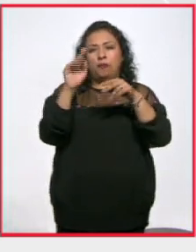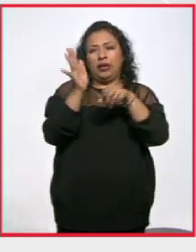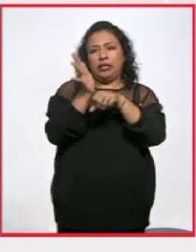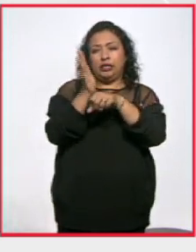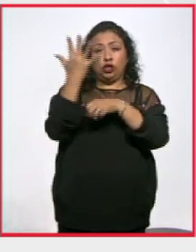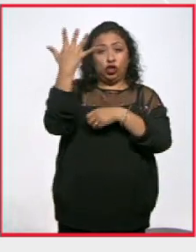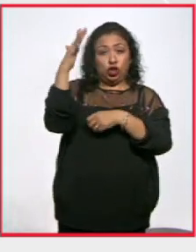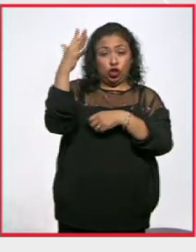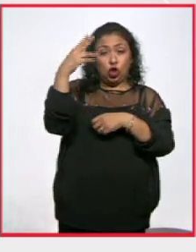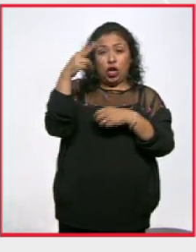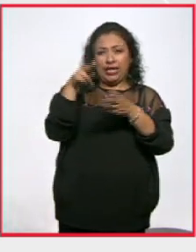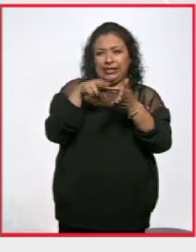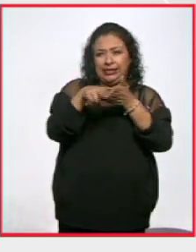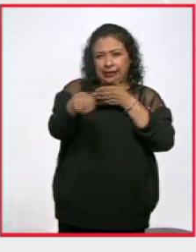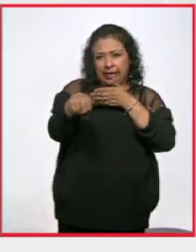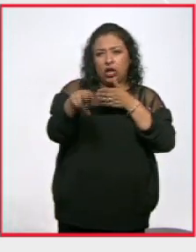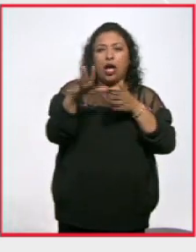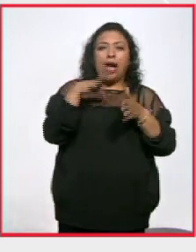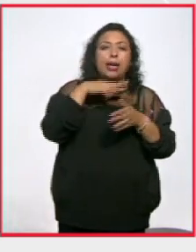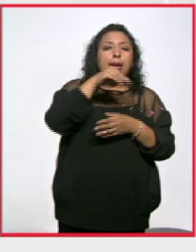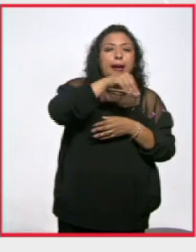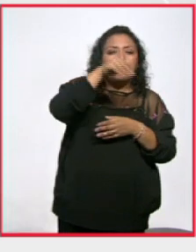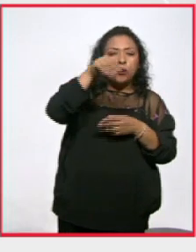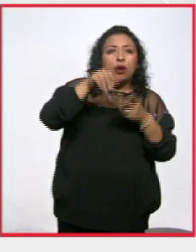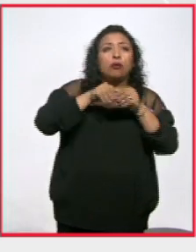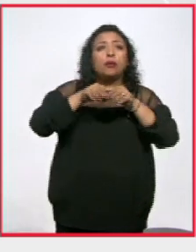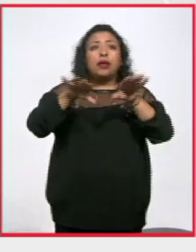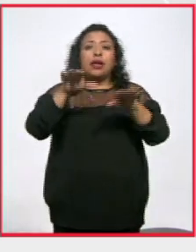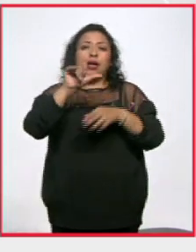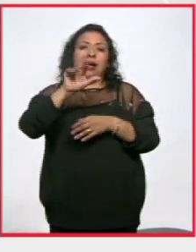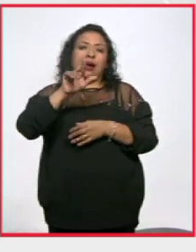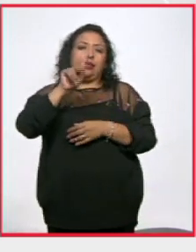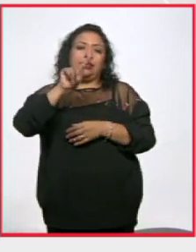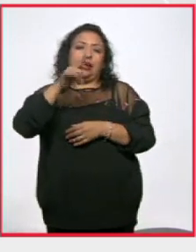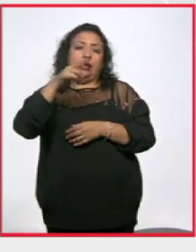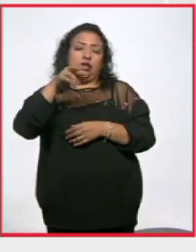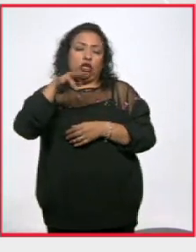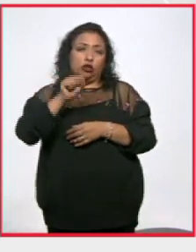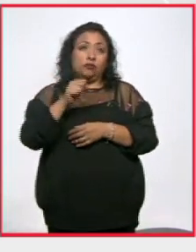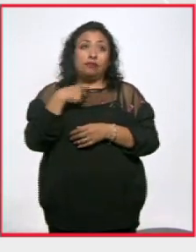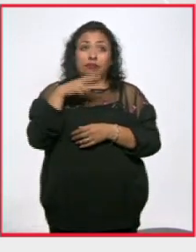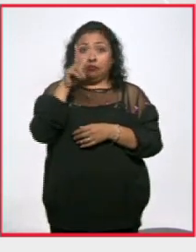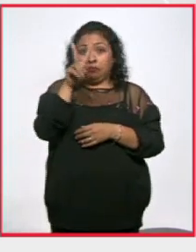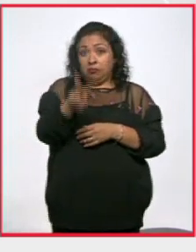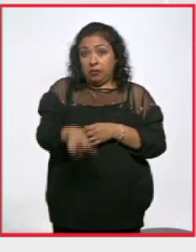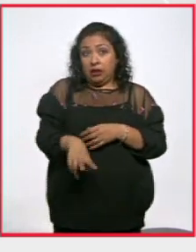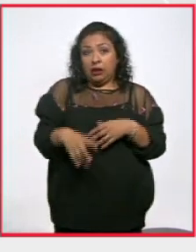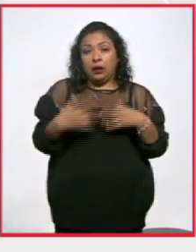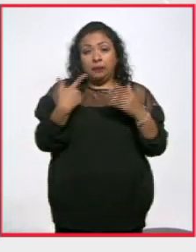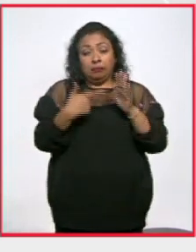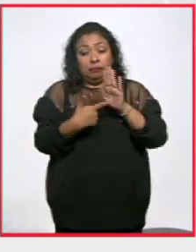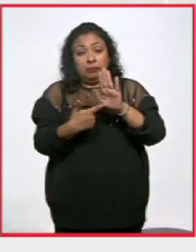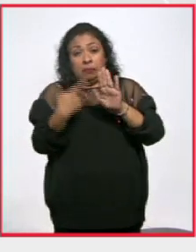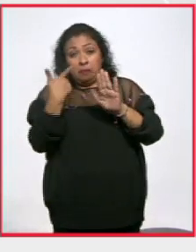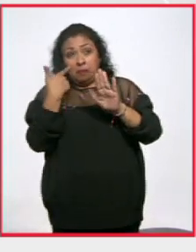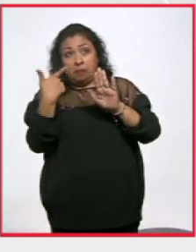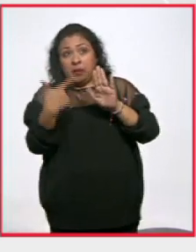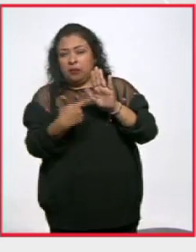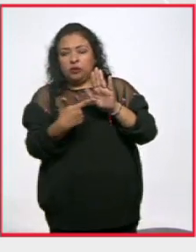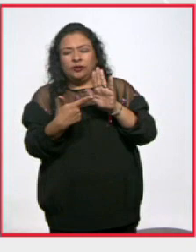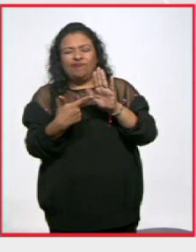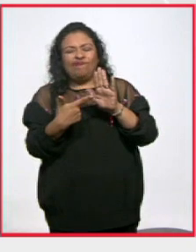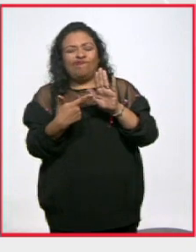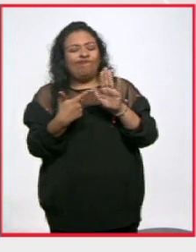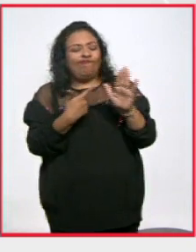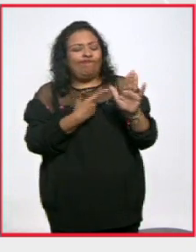coproducción entreambulante y la distribuye Artegios y la verdad que nos muestra una cara que no